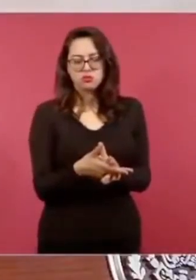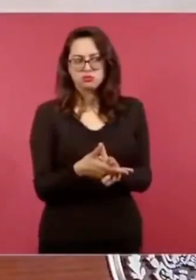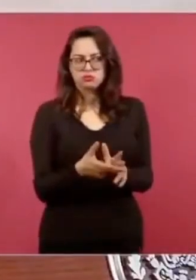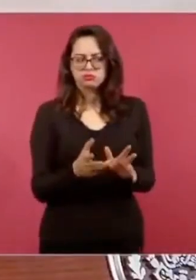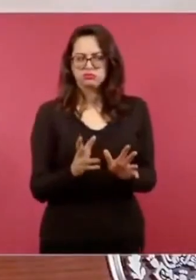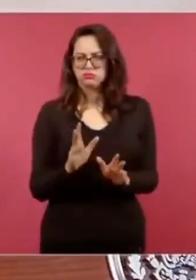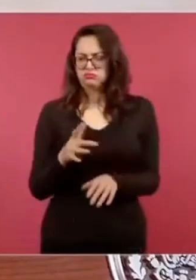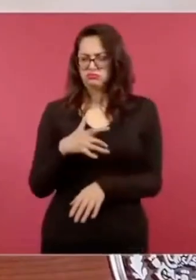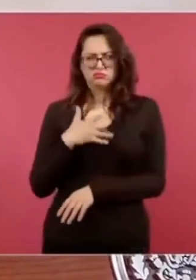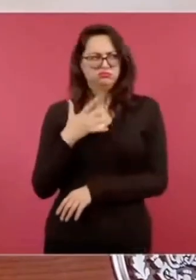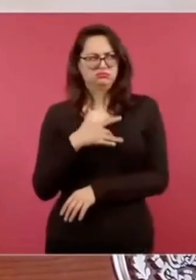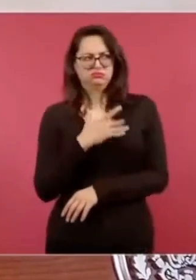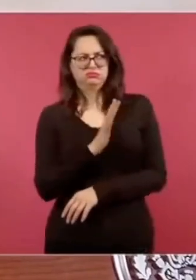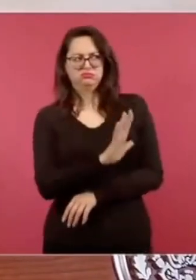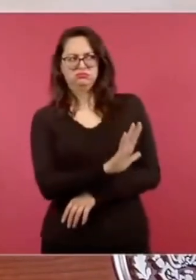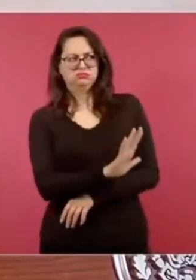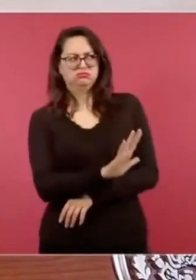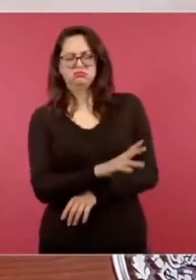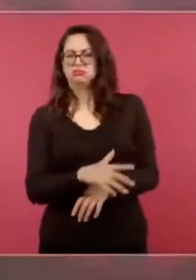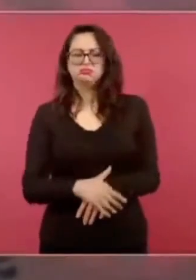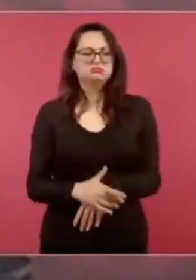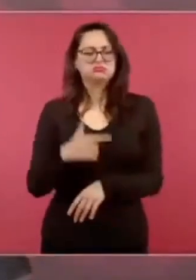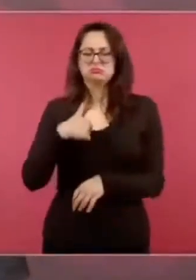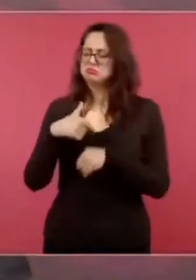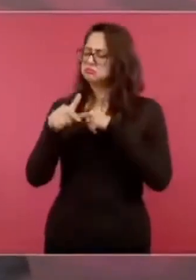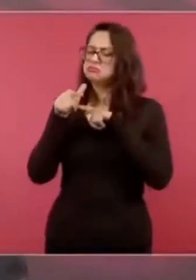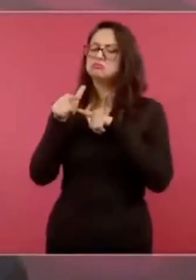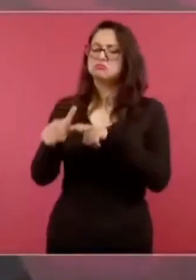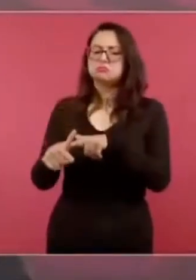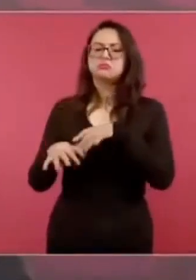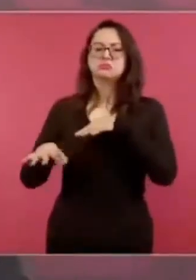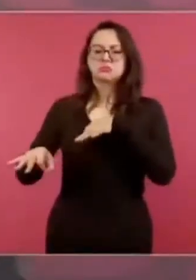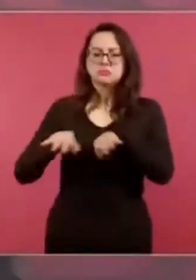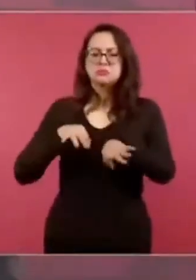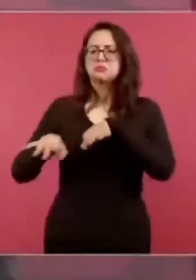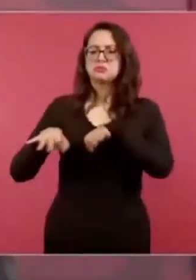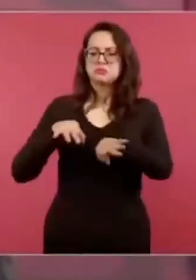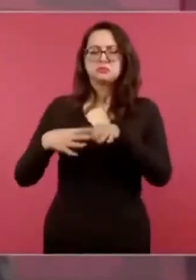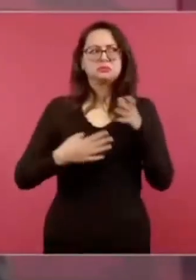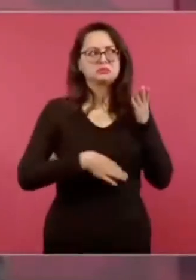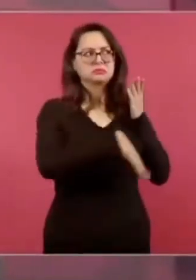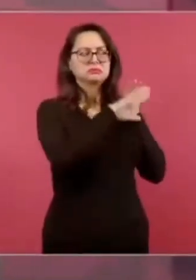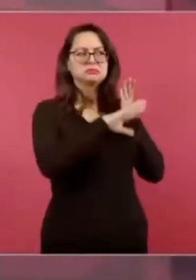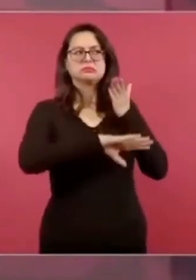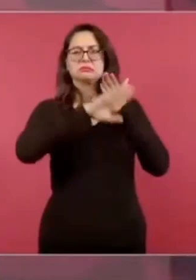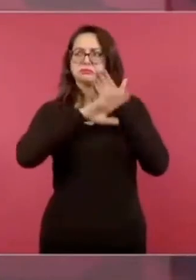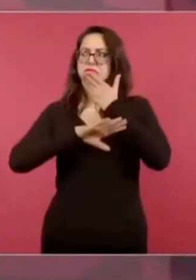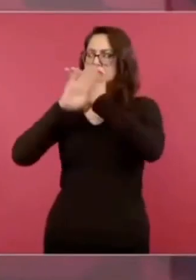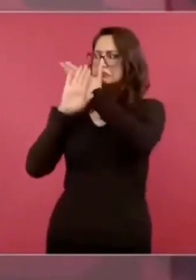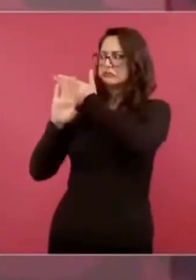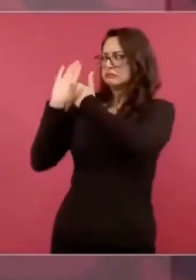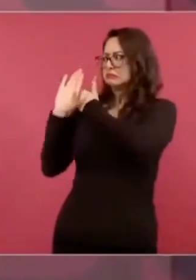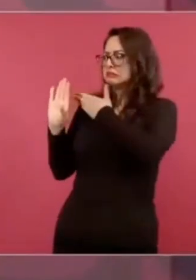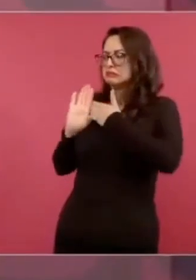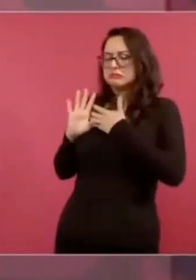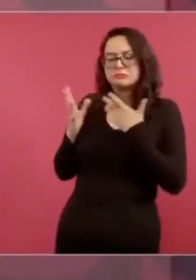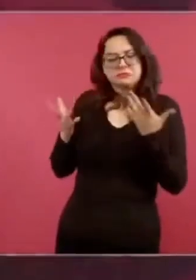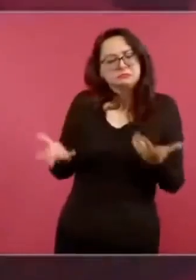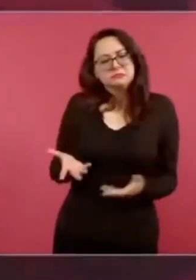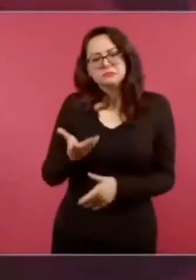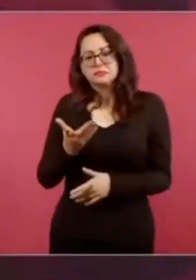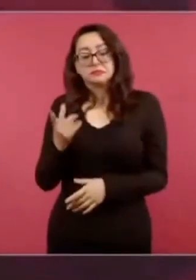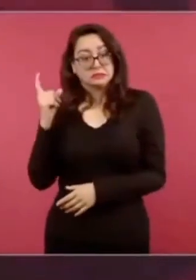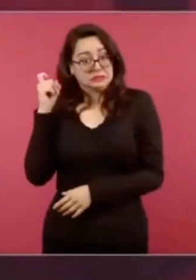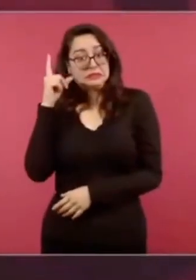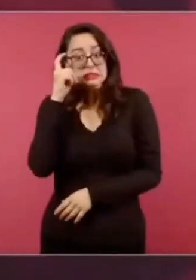sigue haciendo campaña en circunstancias considero